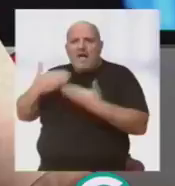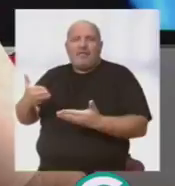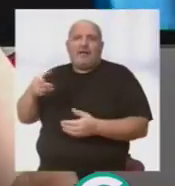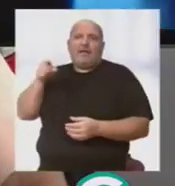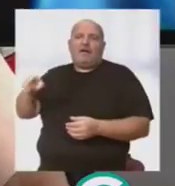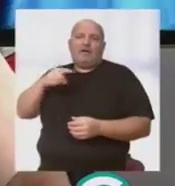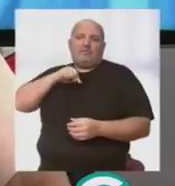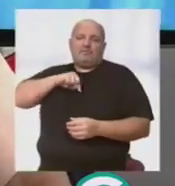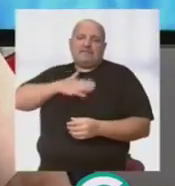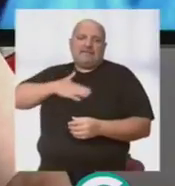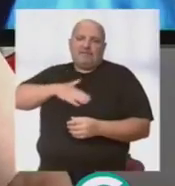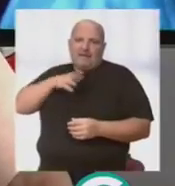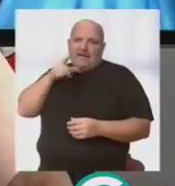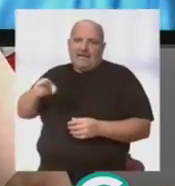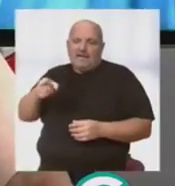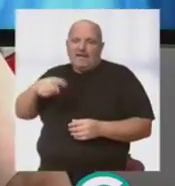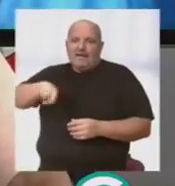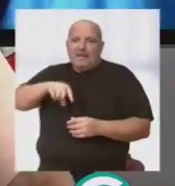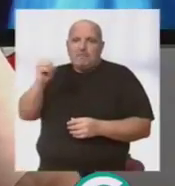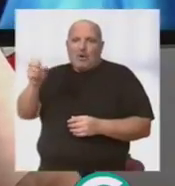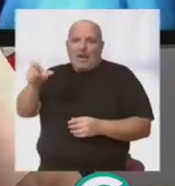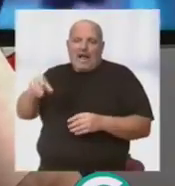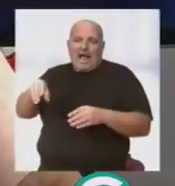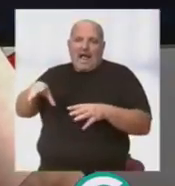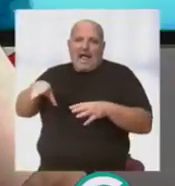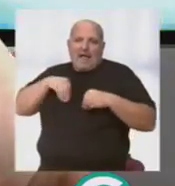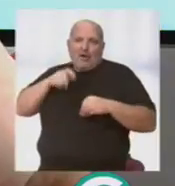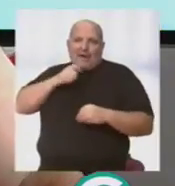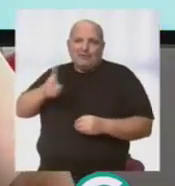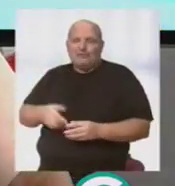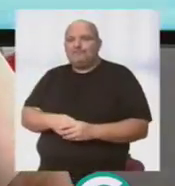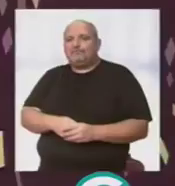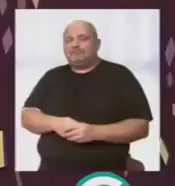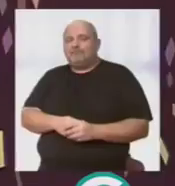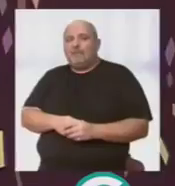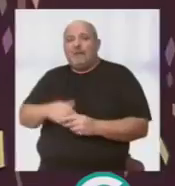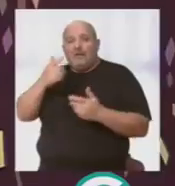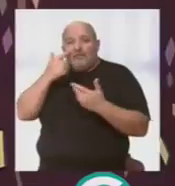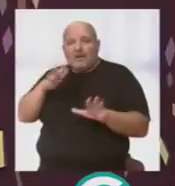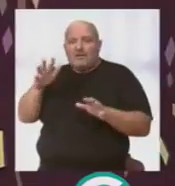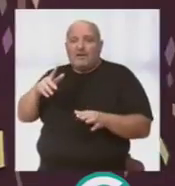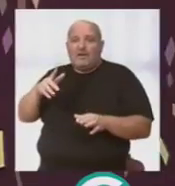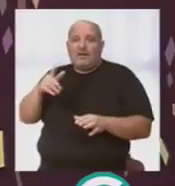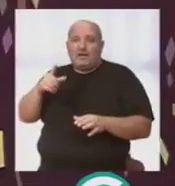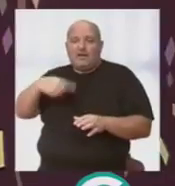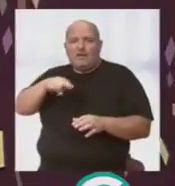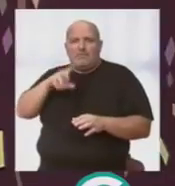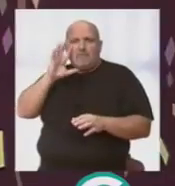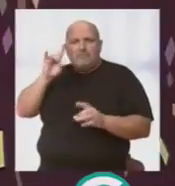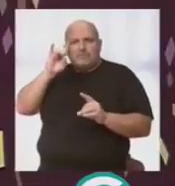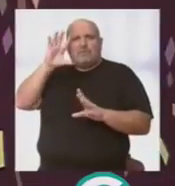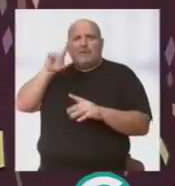para nosotros una satisfacción que el pregonero lo acoja con tanto cariño. Fíjate, ¿por dónde? Me sorprendió porque